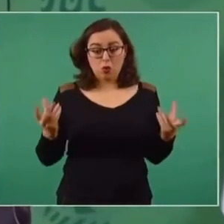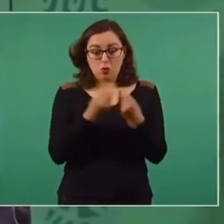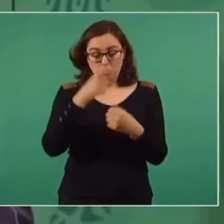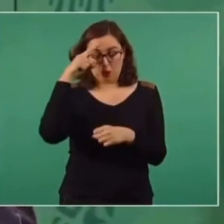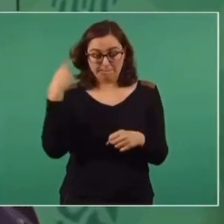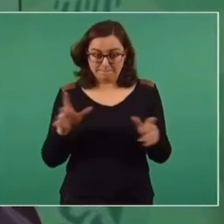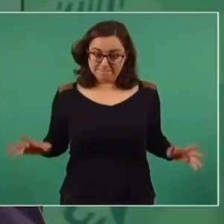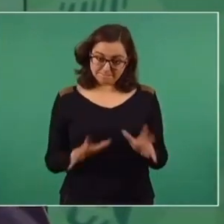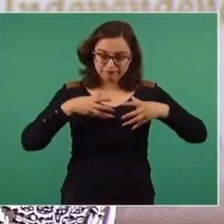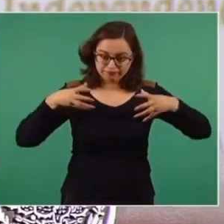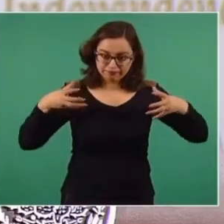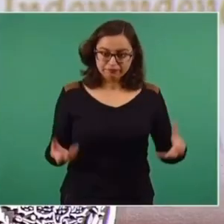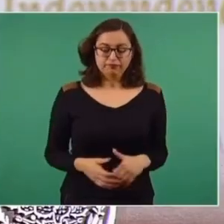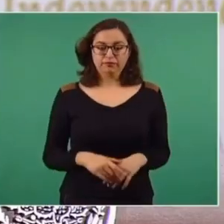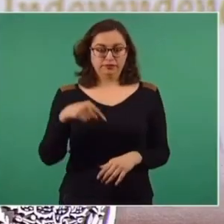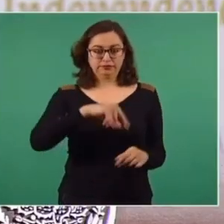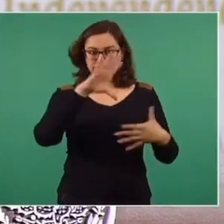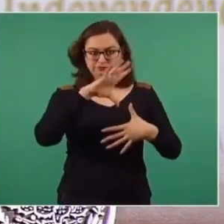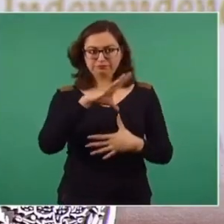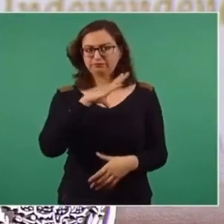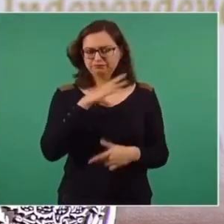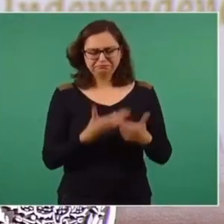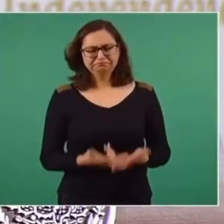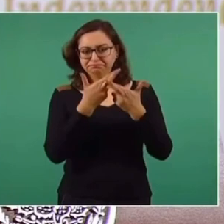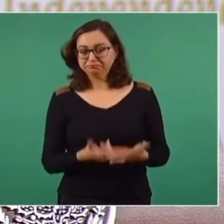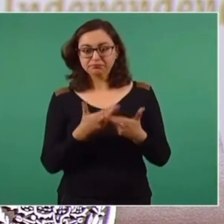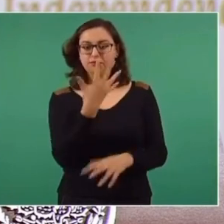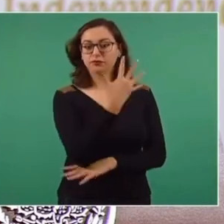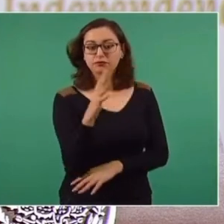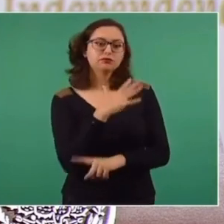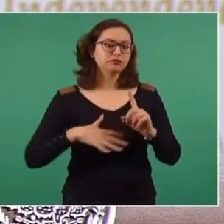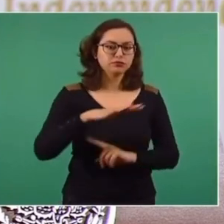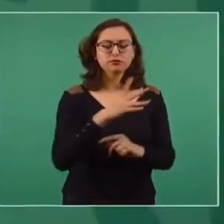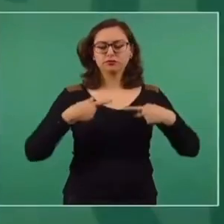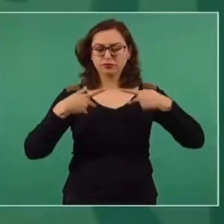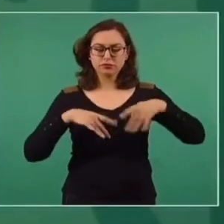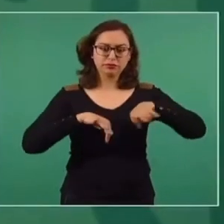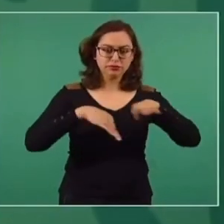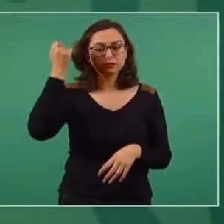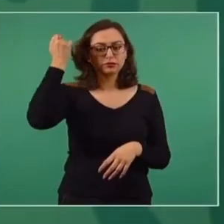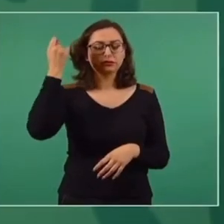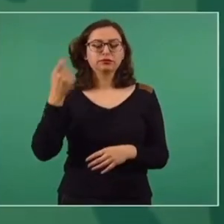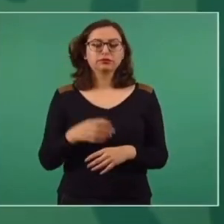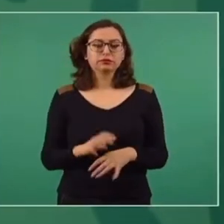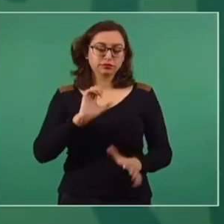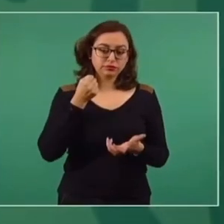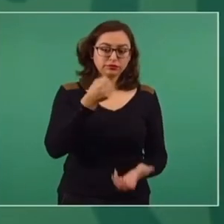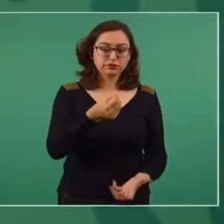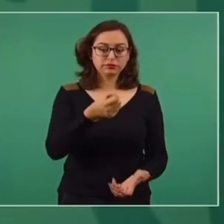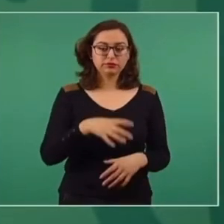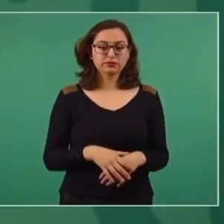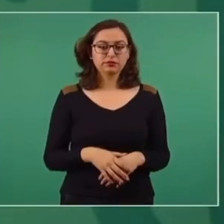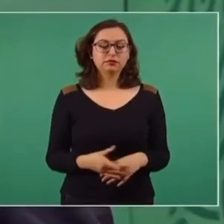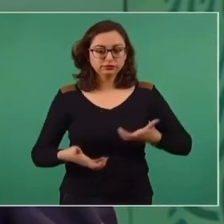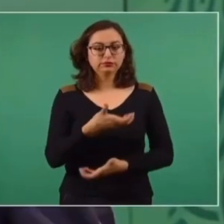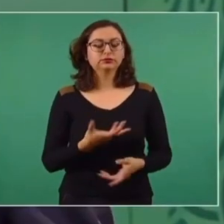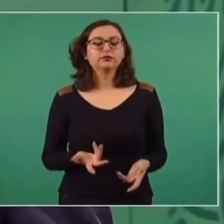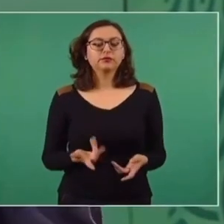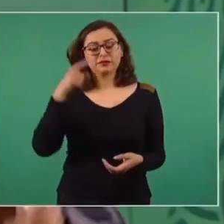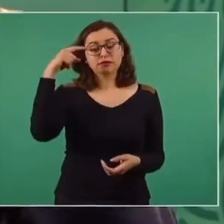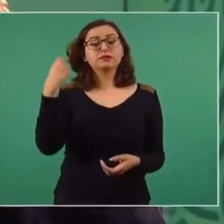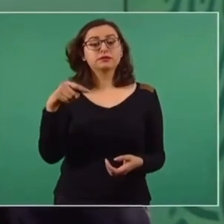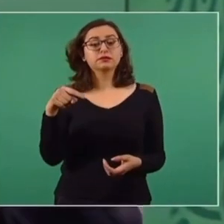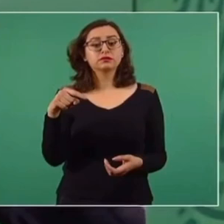que se tiene en América, cursos naturales, fuerza de trabajo, tecnología, inversión, mercado interno,